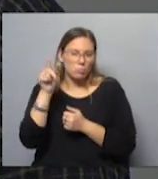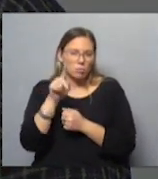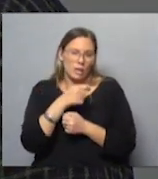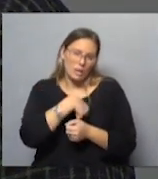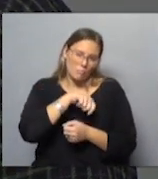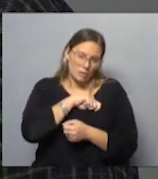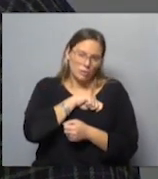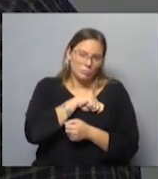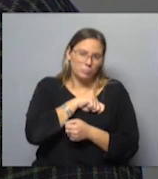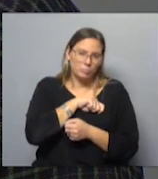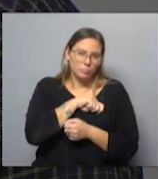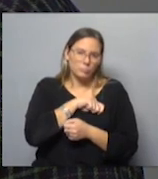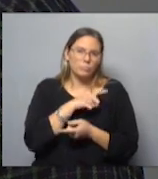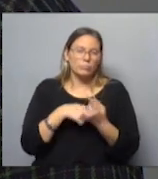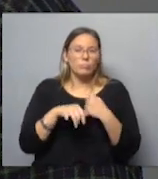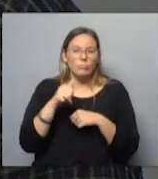español.